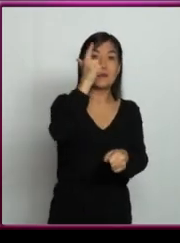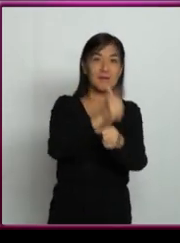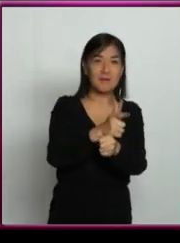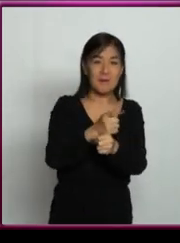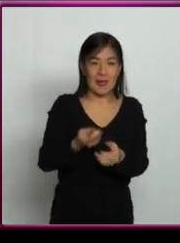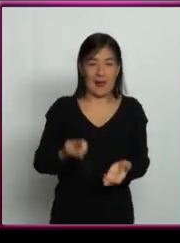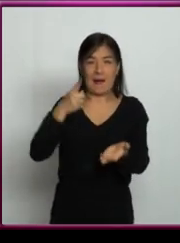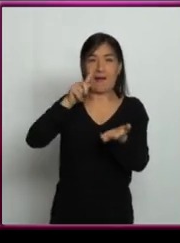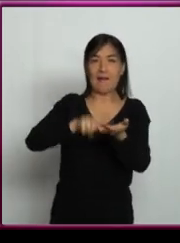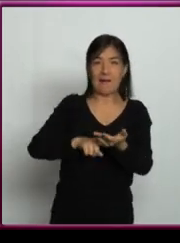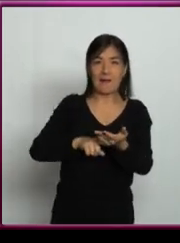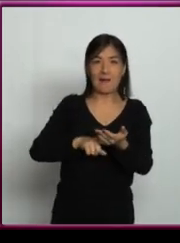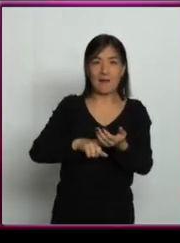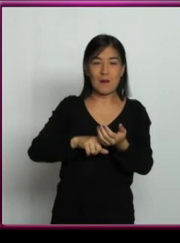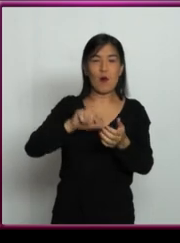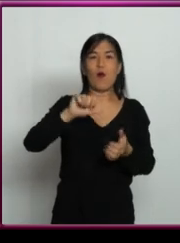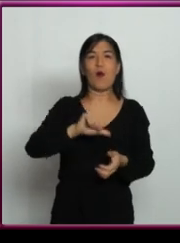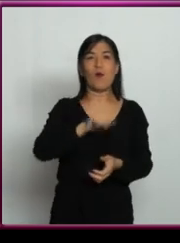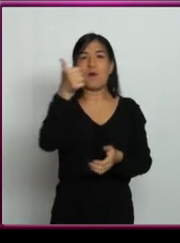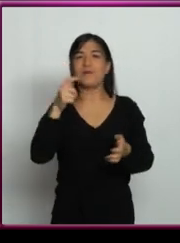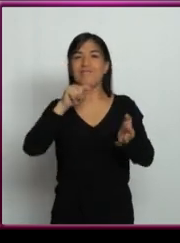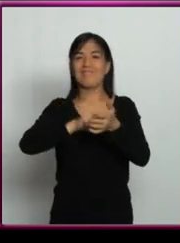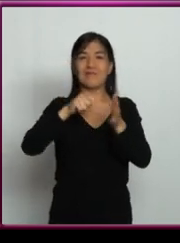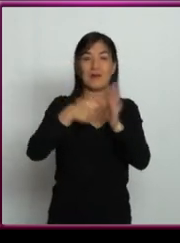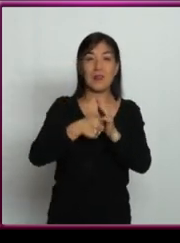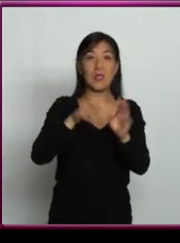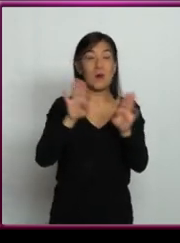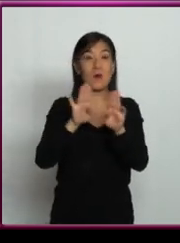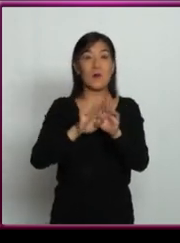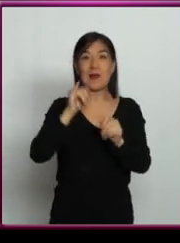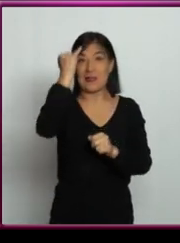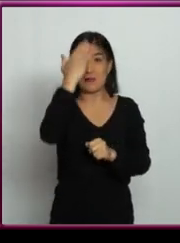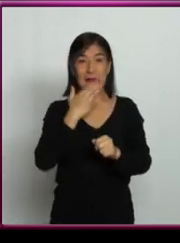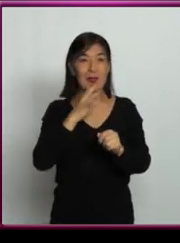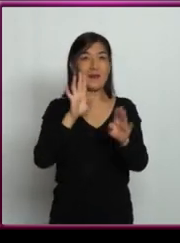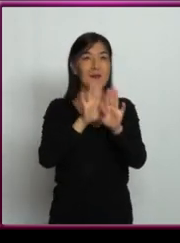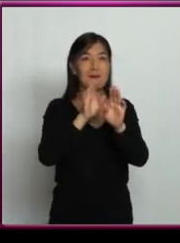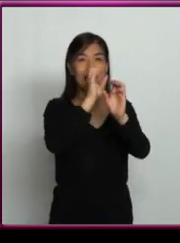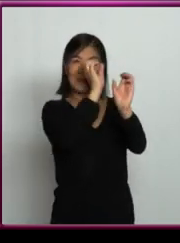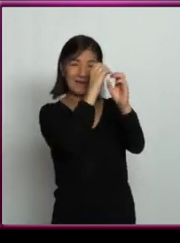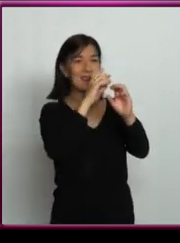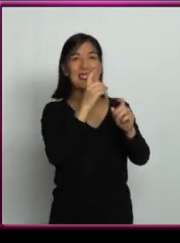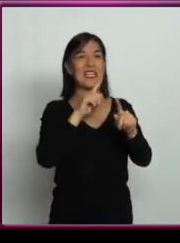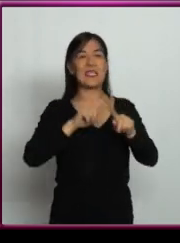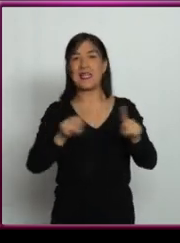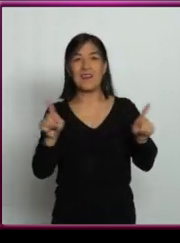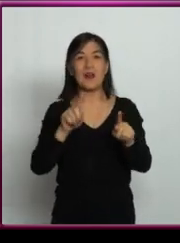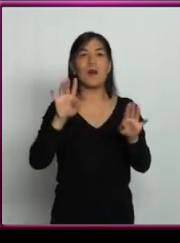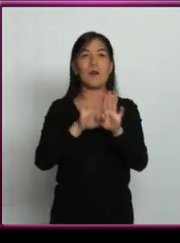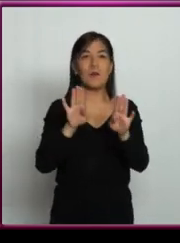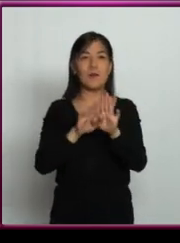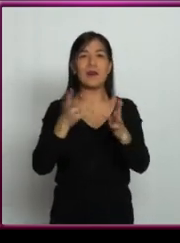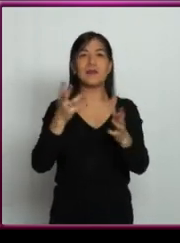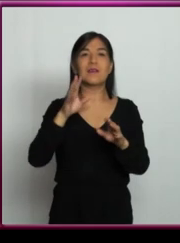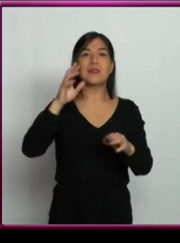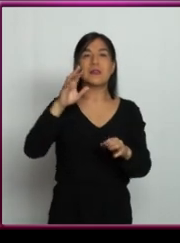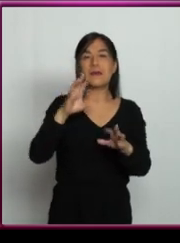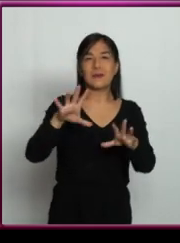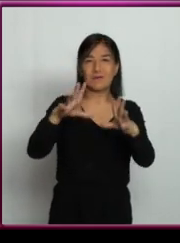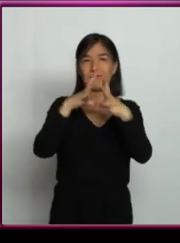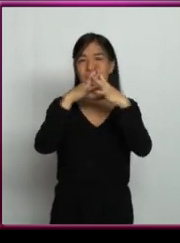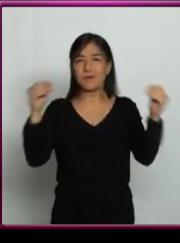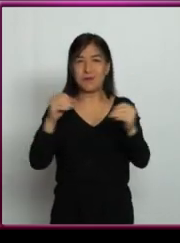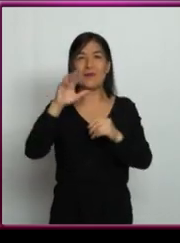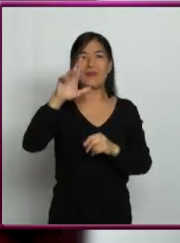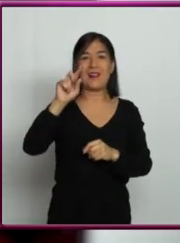se hacen a través de otras técnicas, no de imágenes directas, se hacen a través de velocidad radial y del